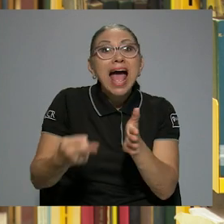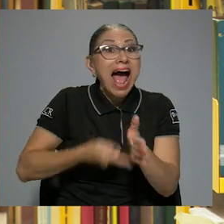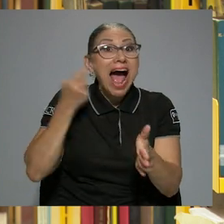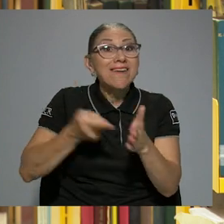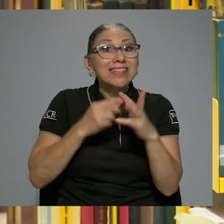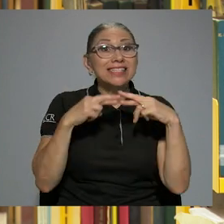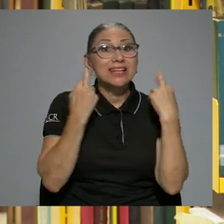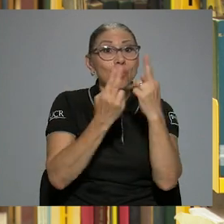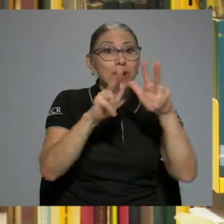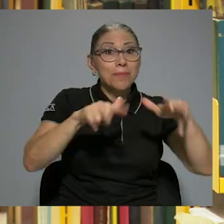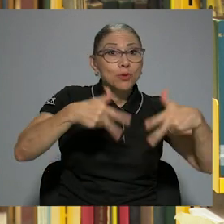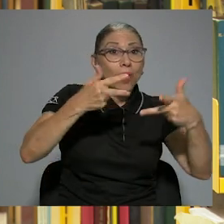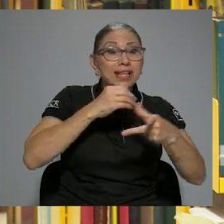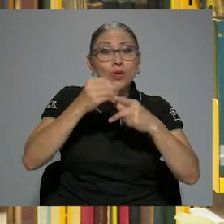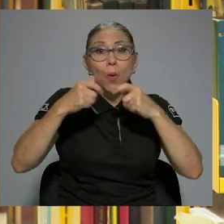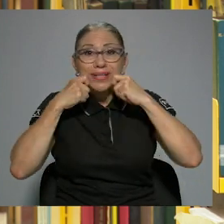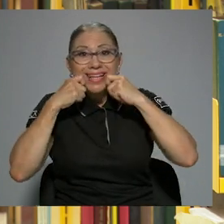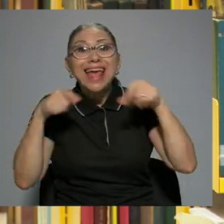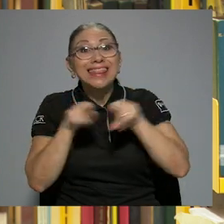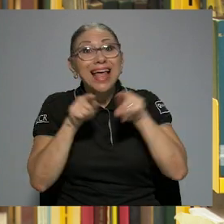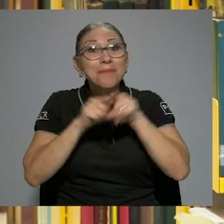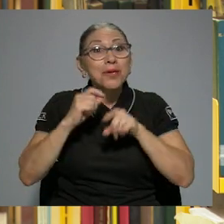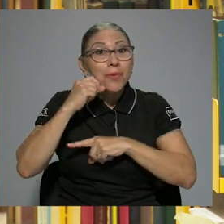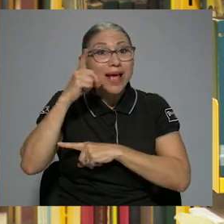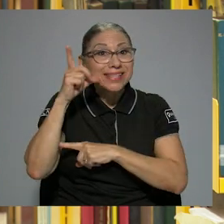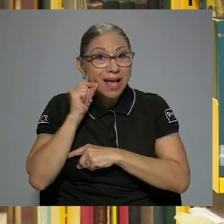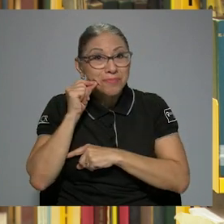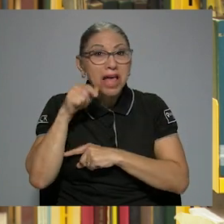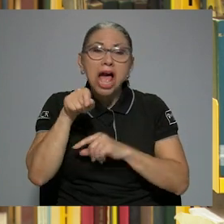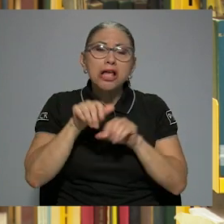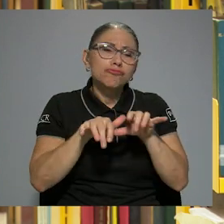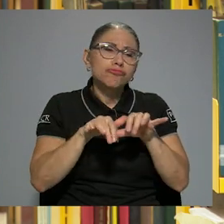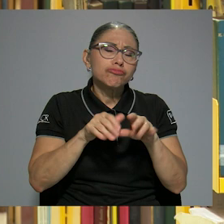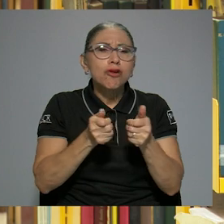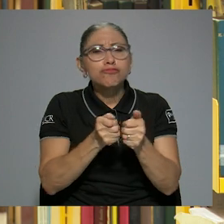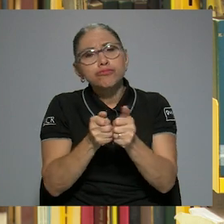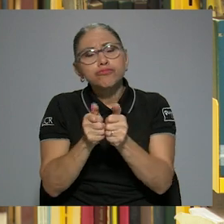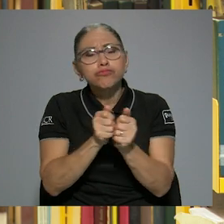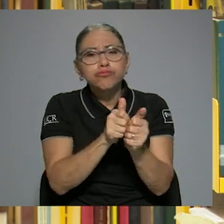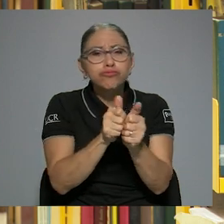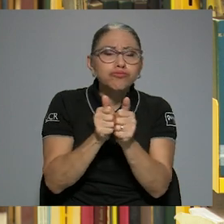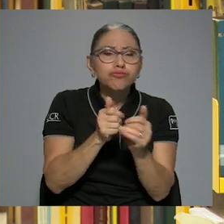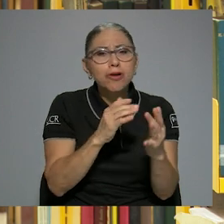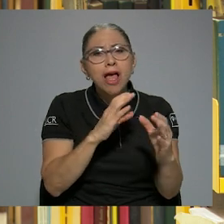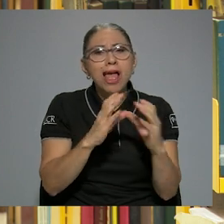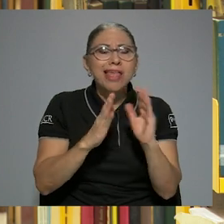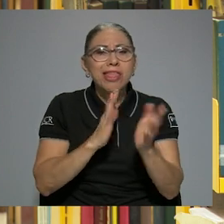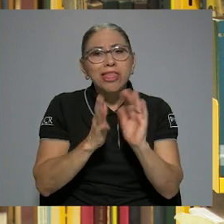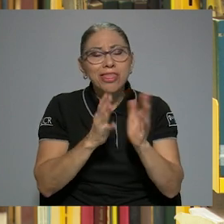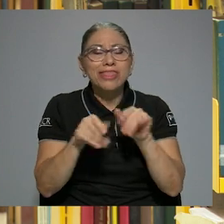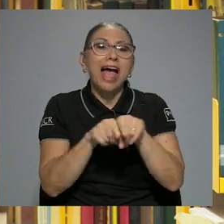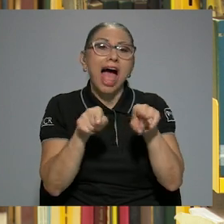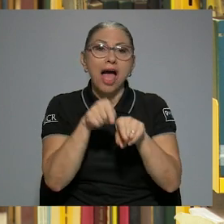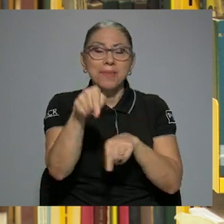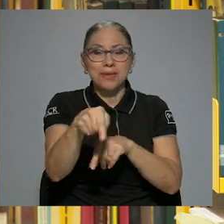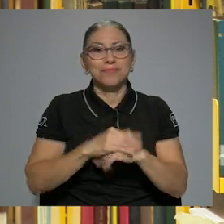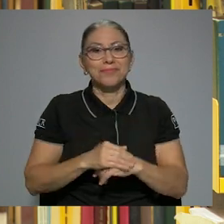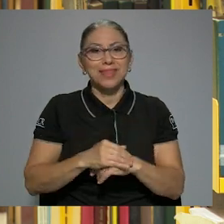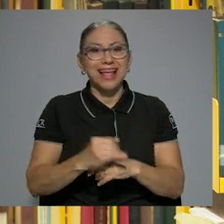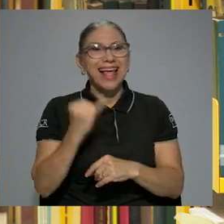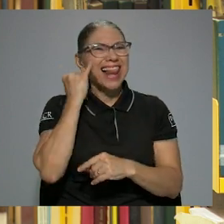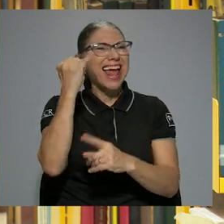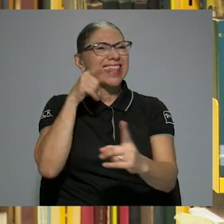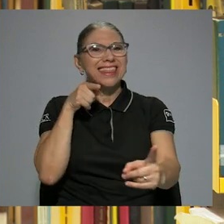virtuales y también algunas reuniones presenciales, inclusive tienen hasta un chat de WhatsApp para hacer comentarios y van leyendo su lectura y tienen que ir a hacer